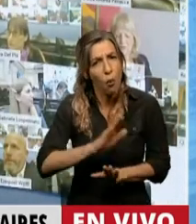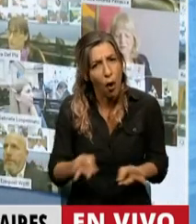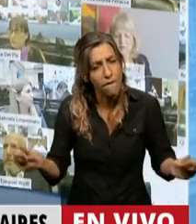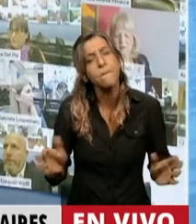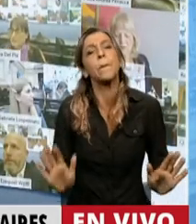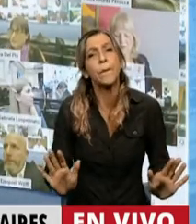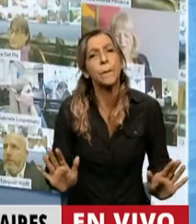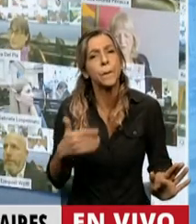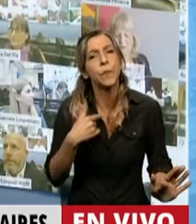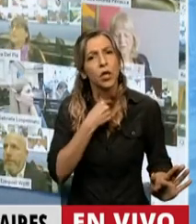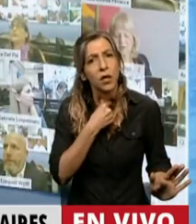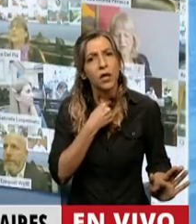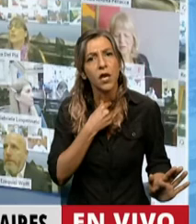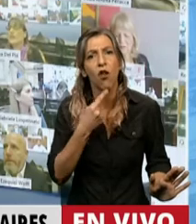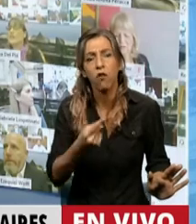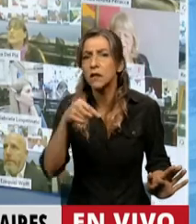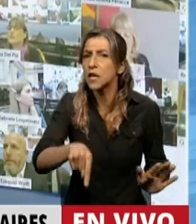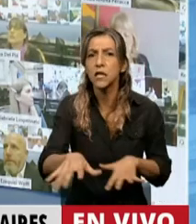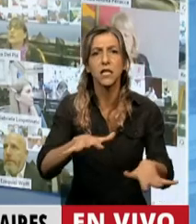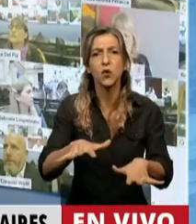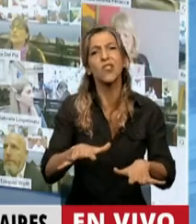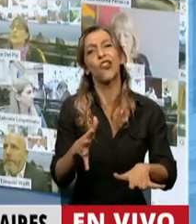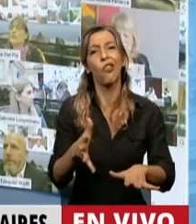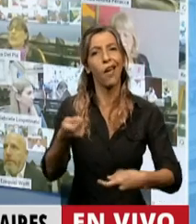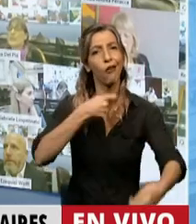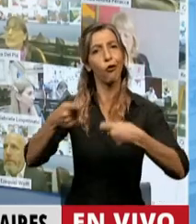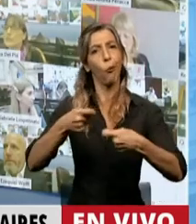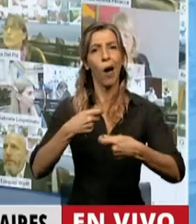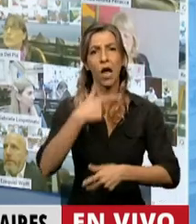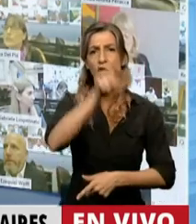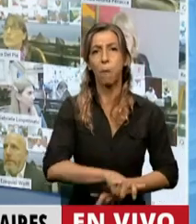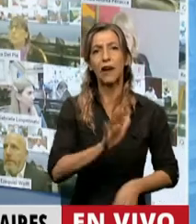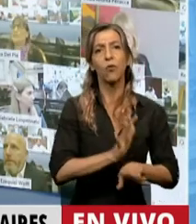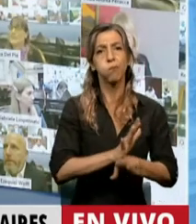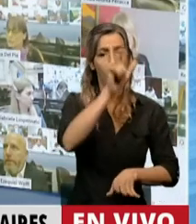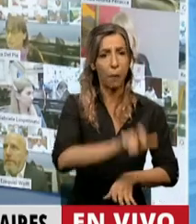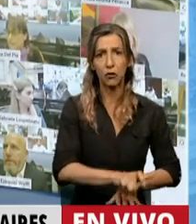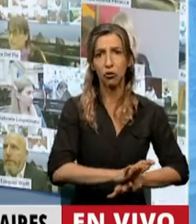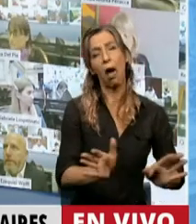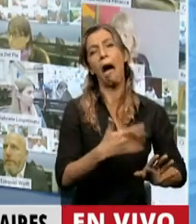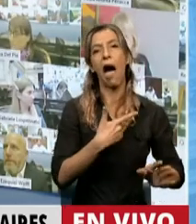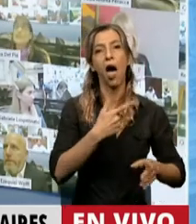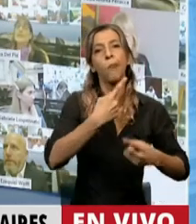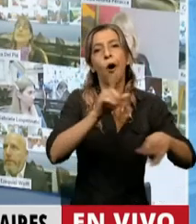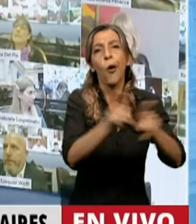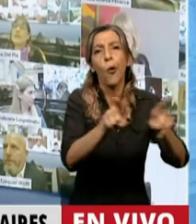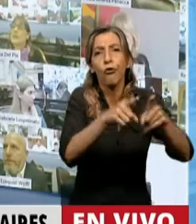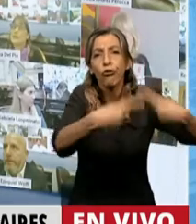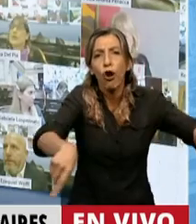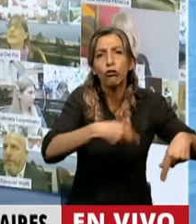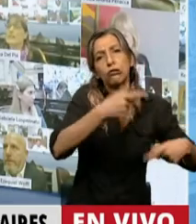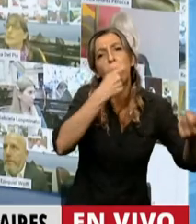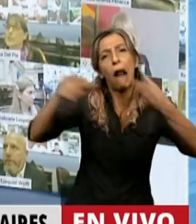terminar con esta situación de comercialización y deshumanización de las personas implica una organización